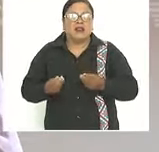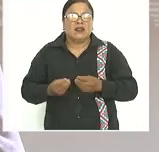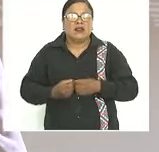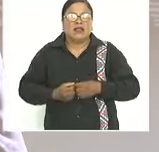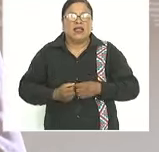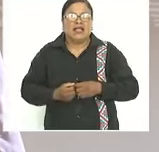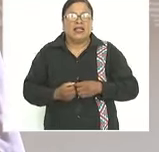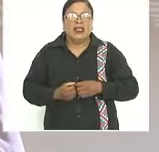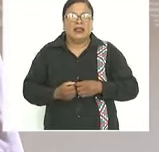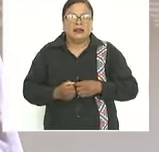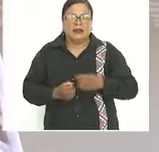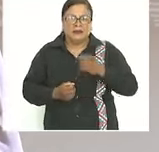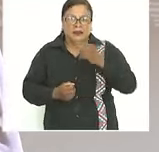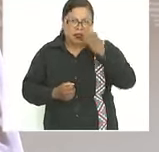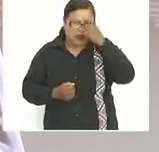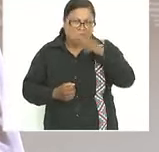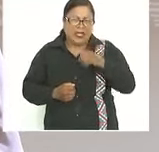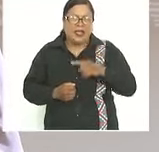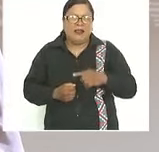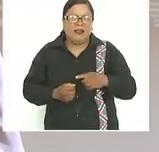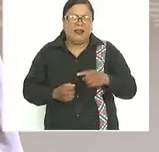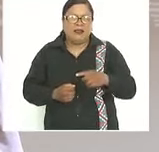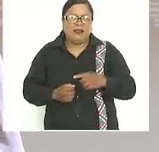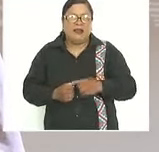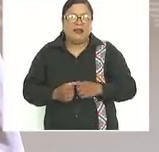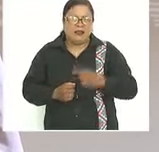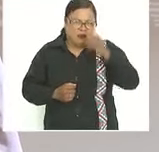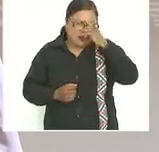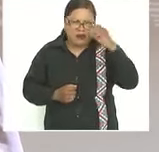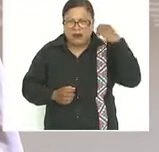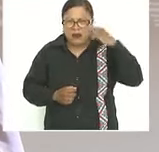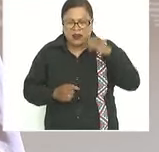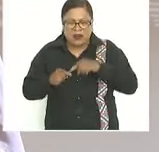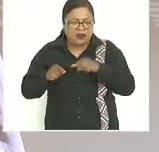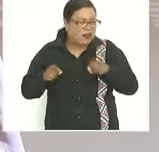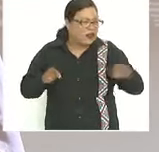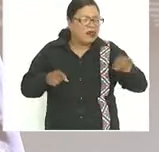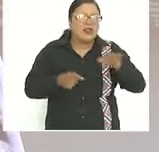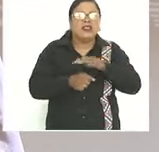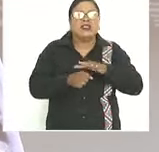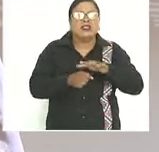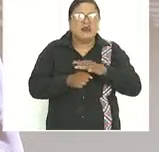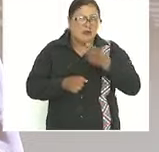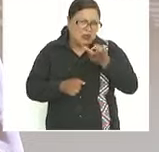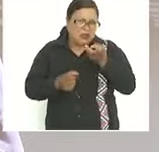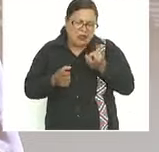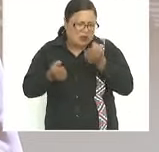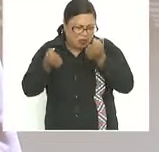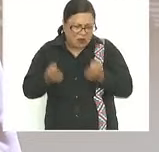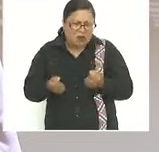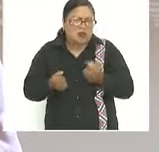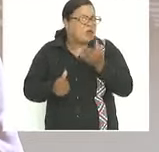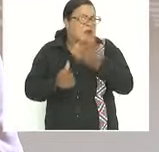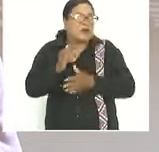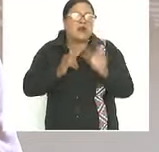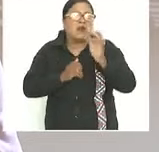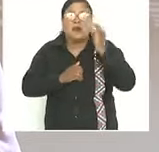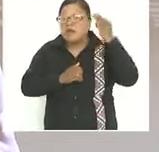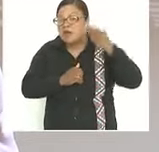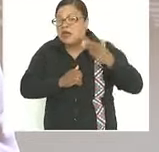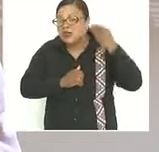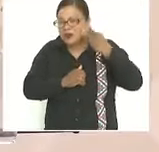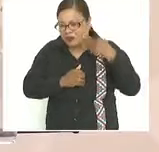es la de Oaxaca al Istmo pero si la vamos a terminar en marzo del año